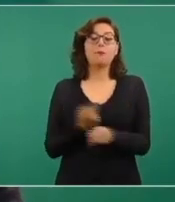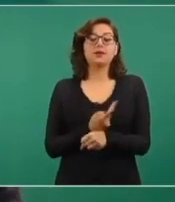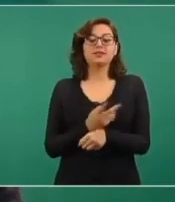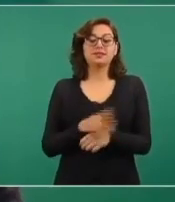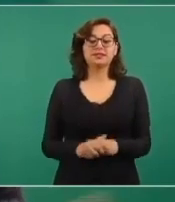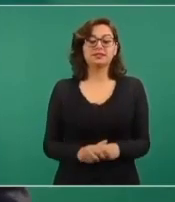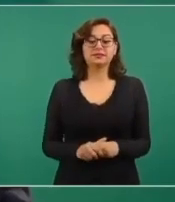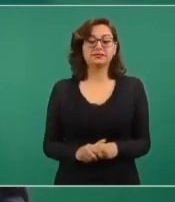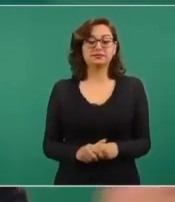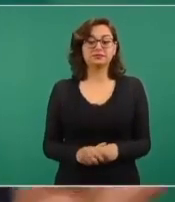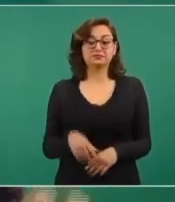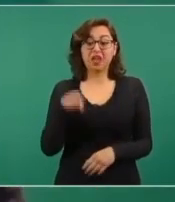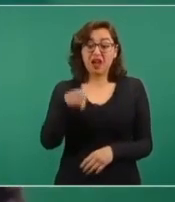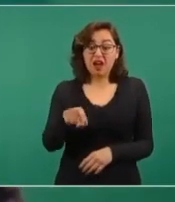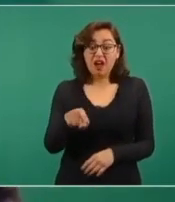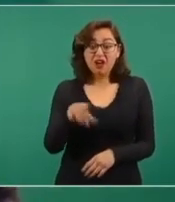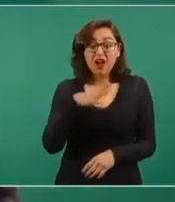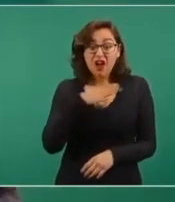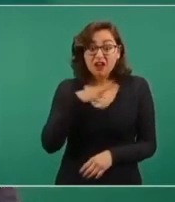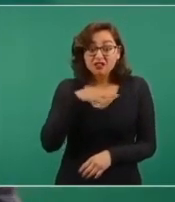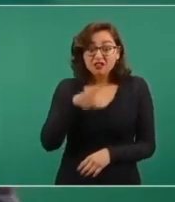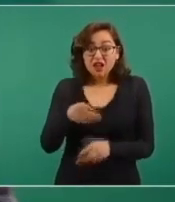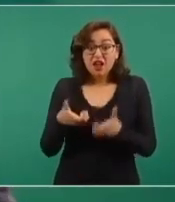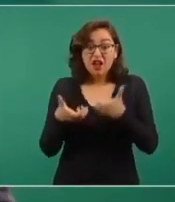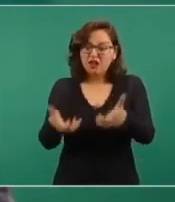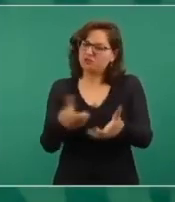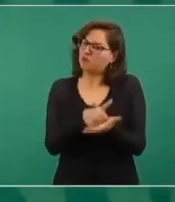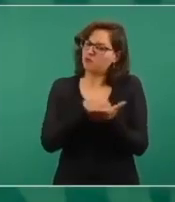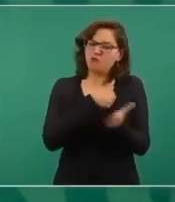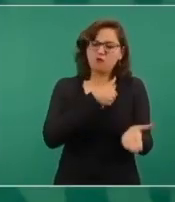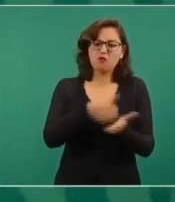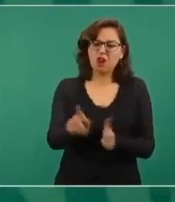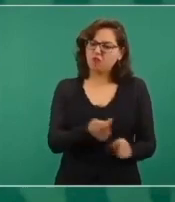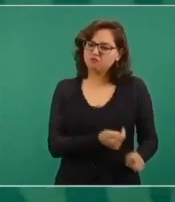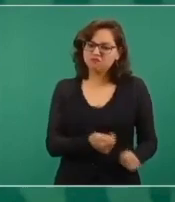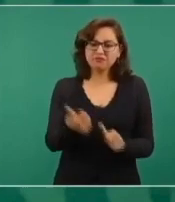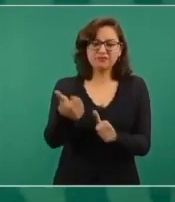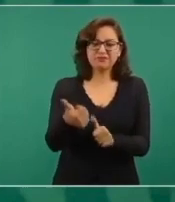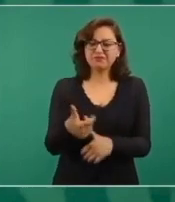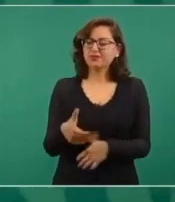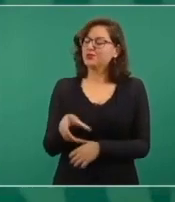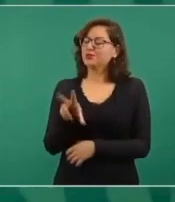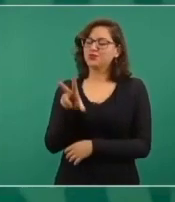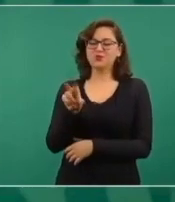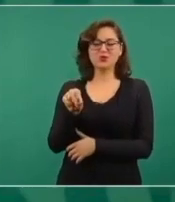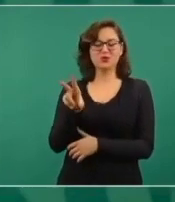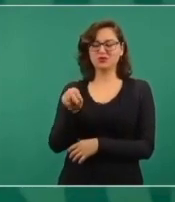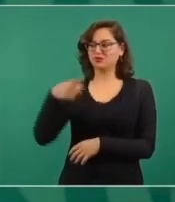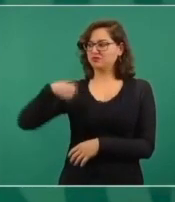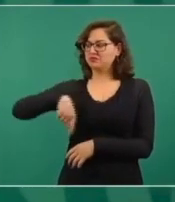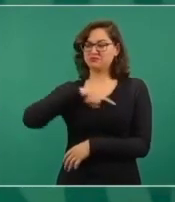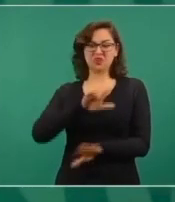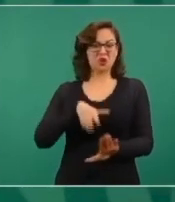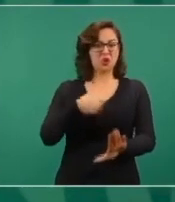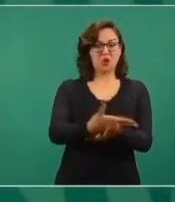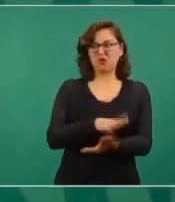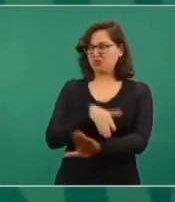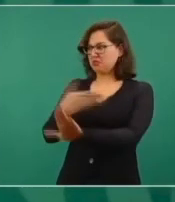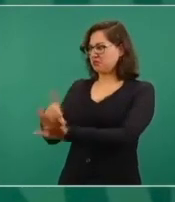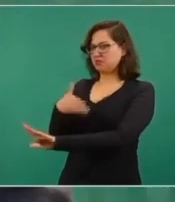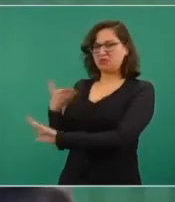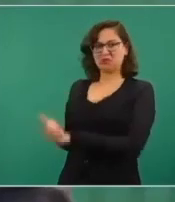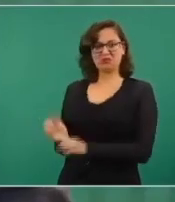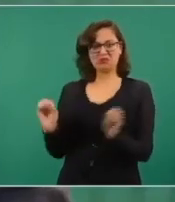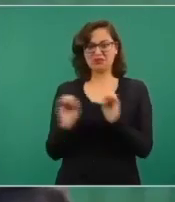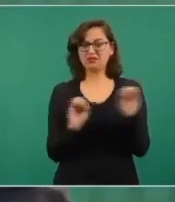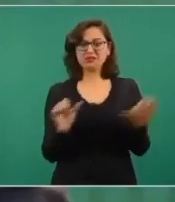se les desaloje, no lo vamos a hacer, porque no usamos la fuerza, nada por la fuerza,